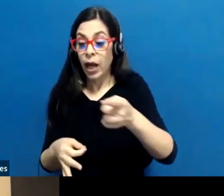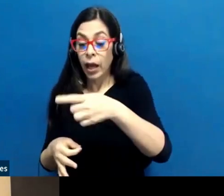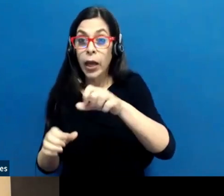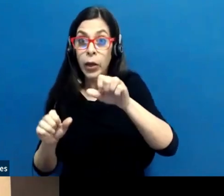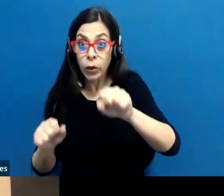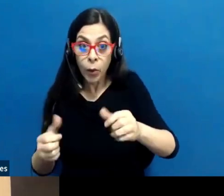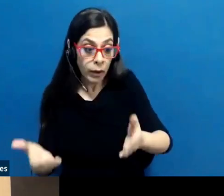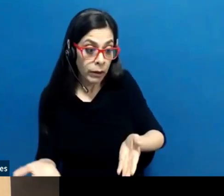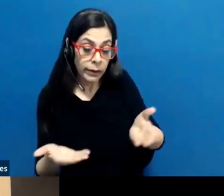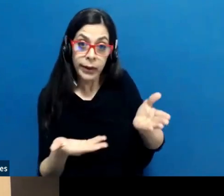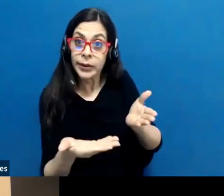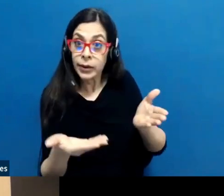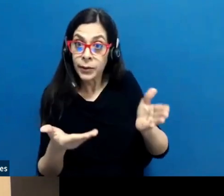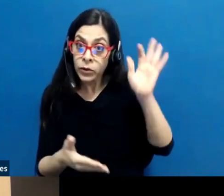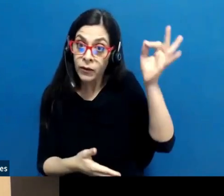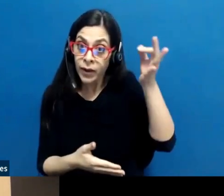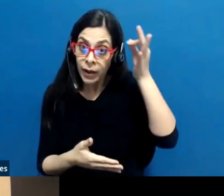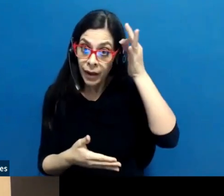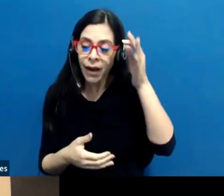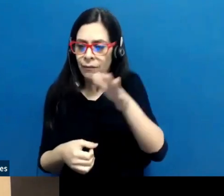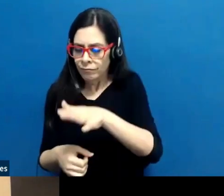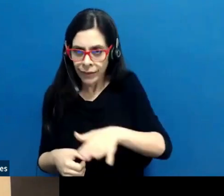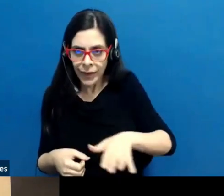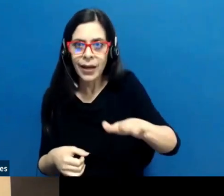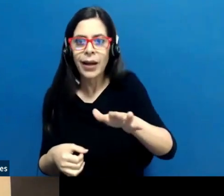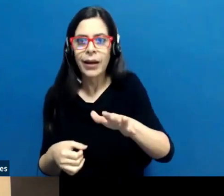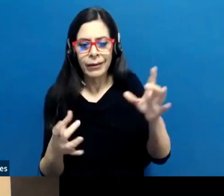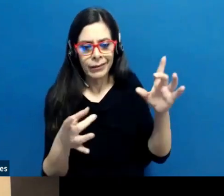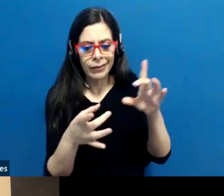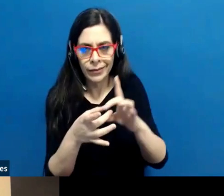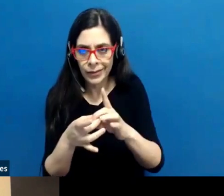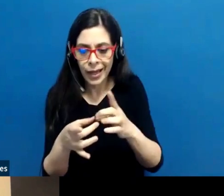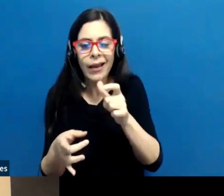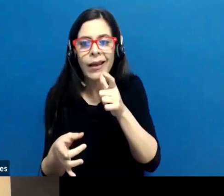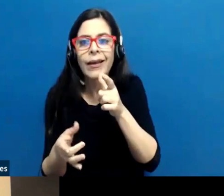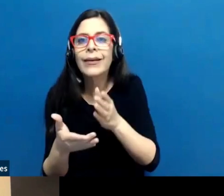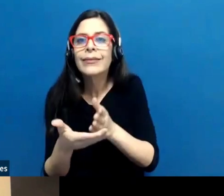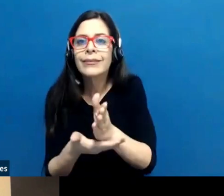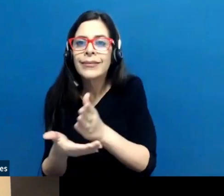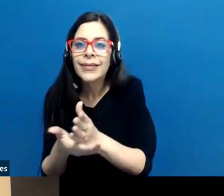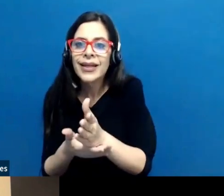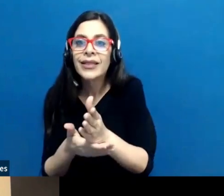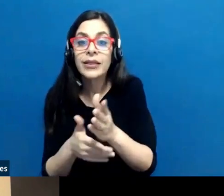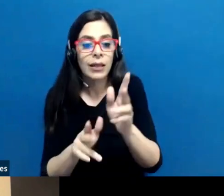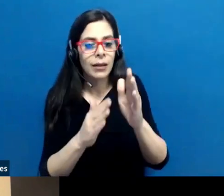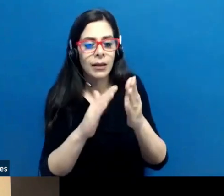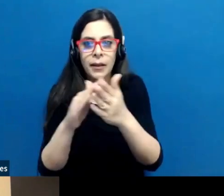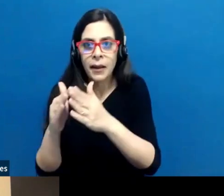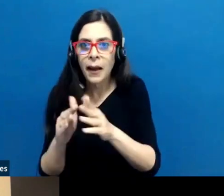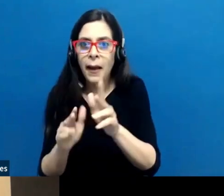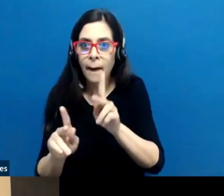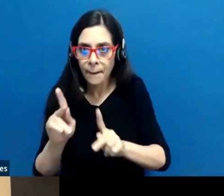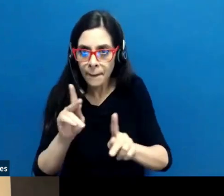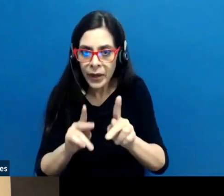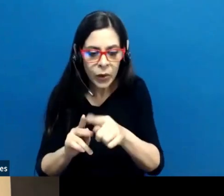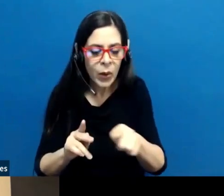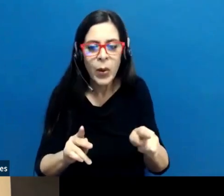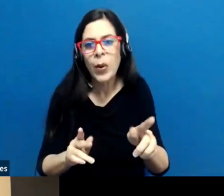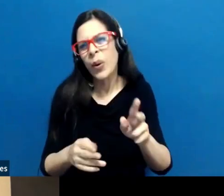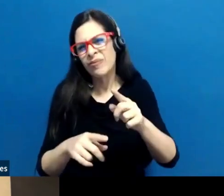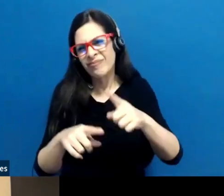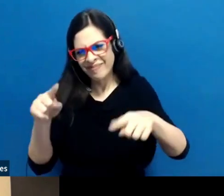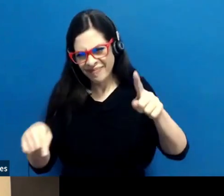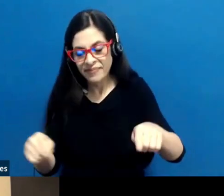disposiciones federales y locales relacionadas y aplicables a los derechos de la población con diversidad funcional. Asimismo,